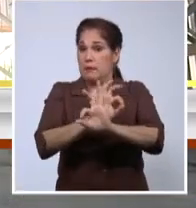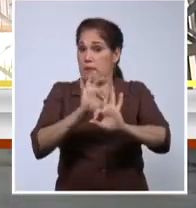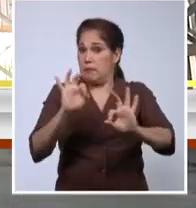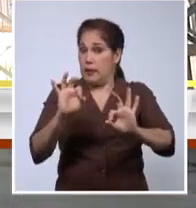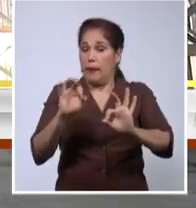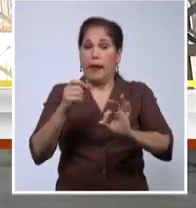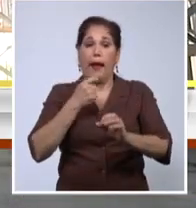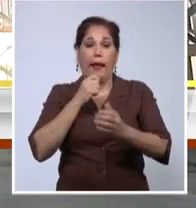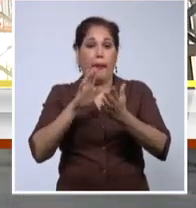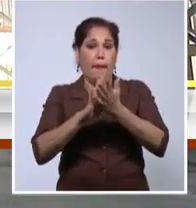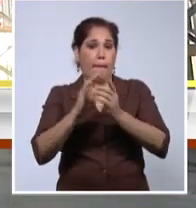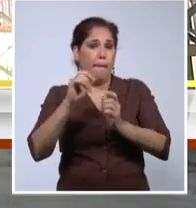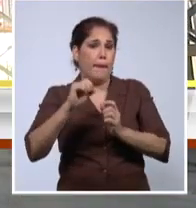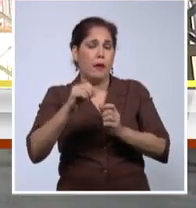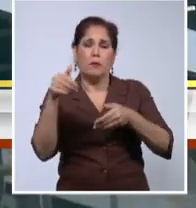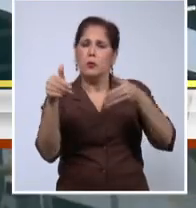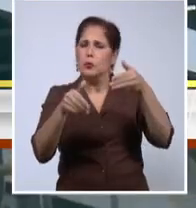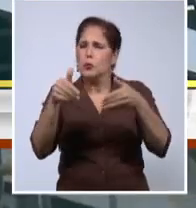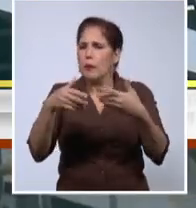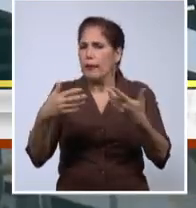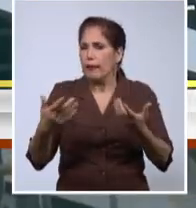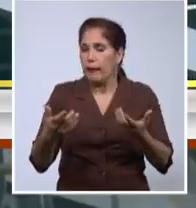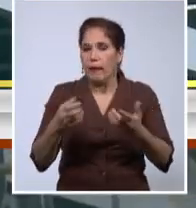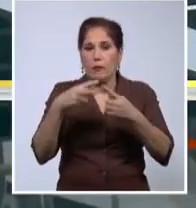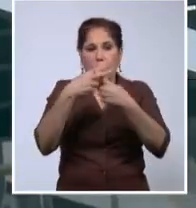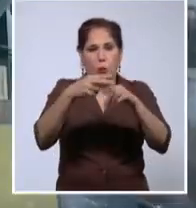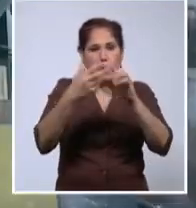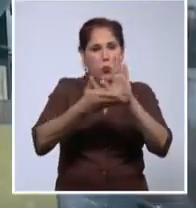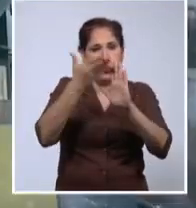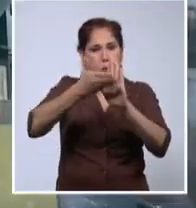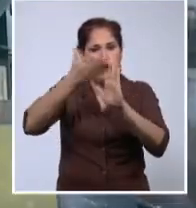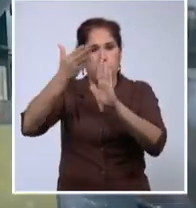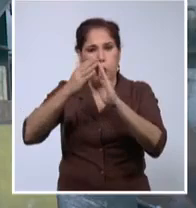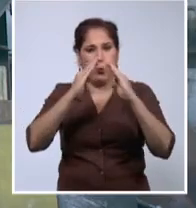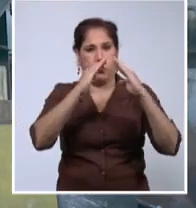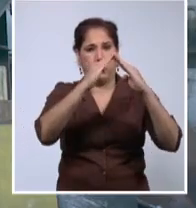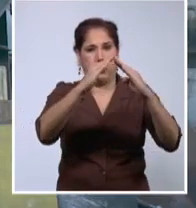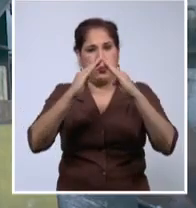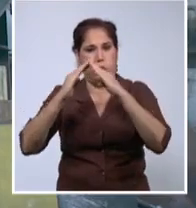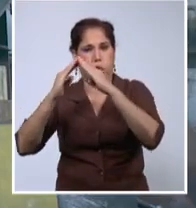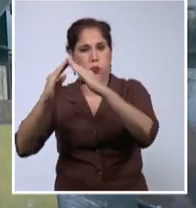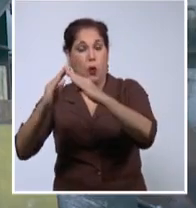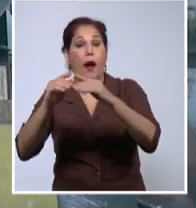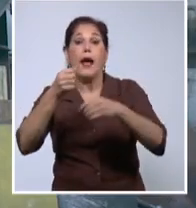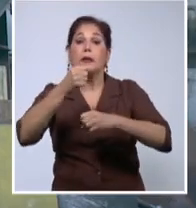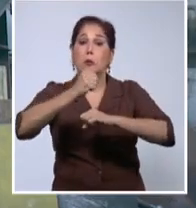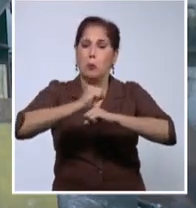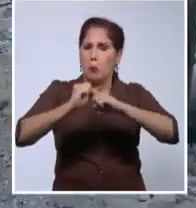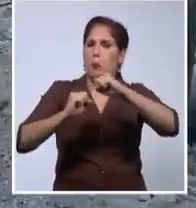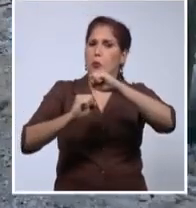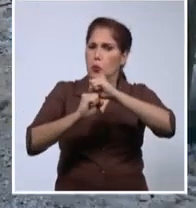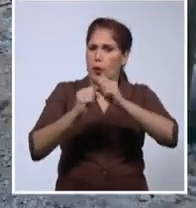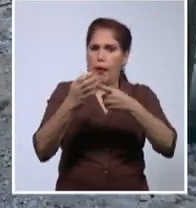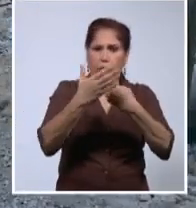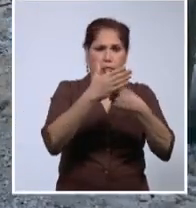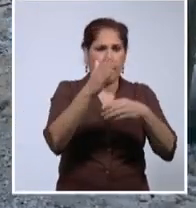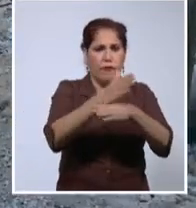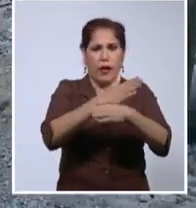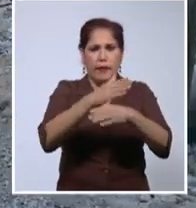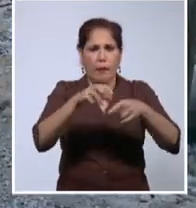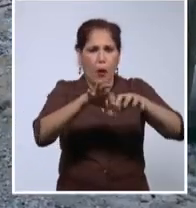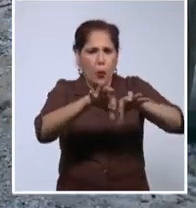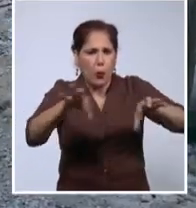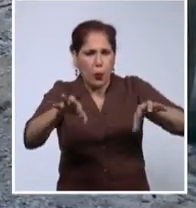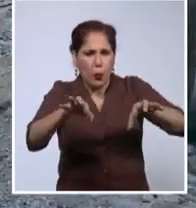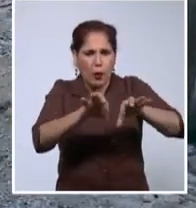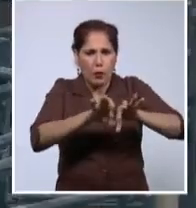ECME, participan en la reparación de la nave de la acería eléctrica, la rehabilitación de la estructura de colador continuo y el encofrado de